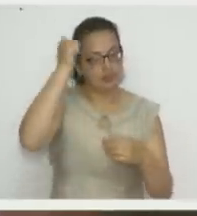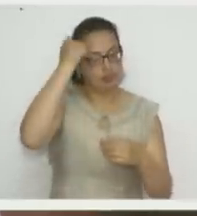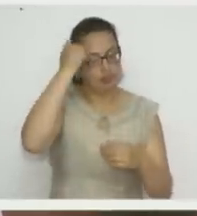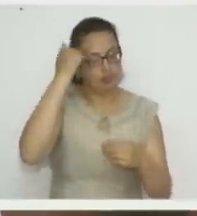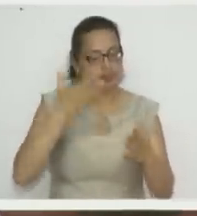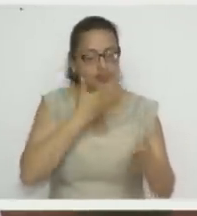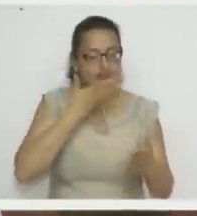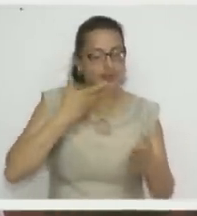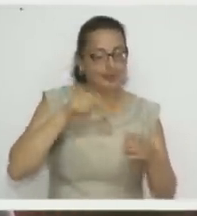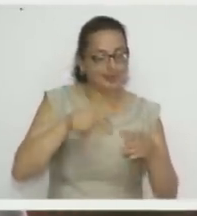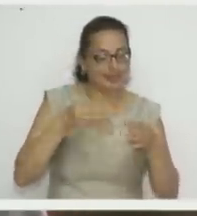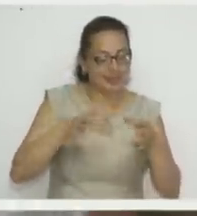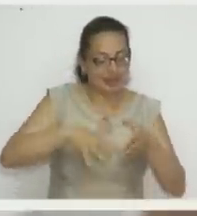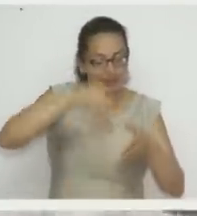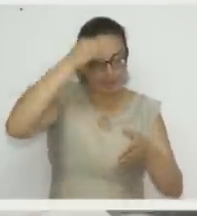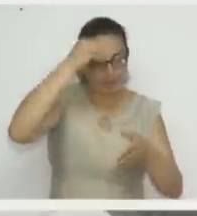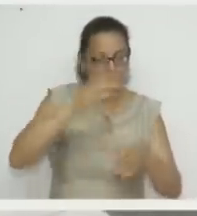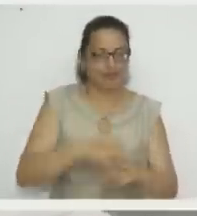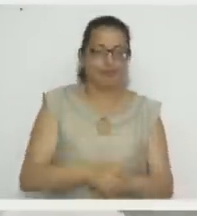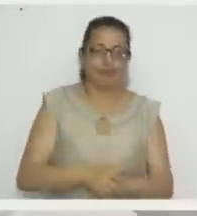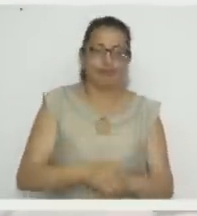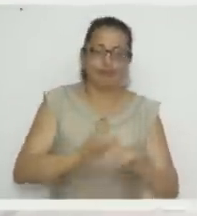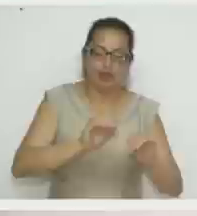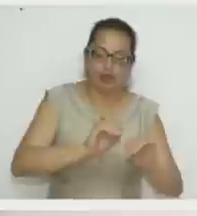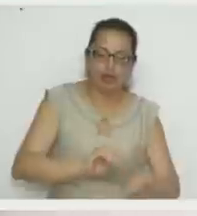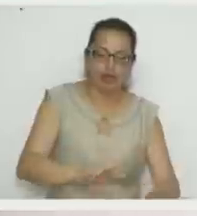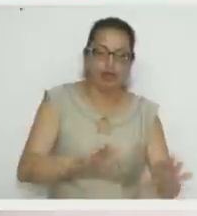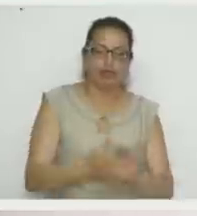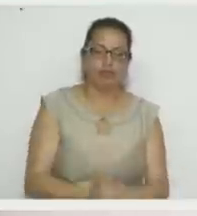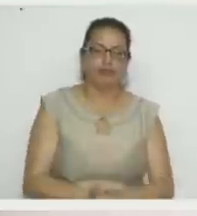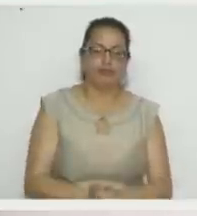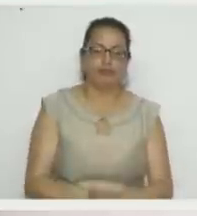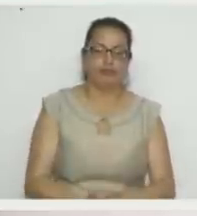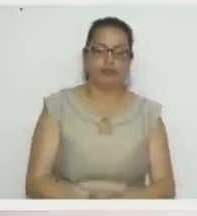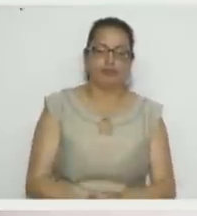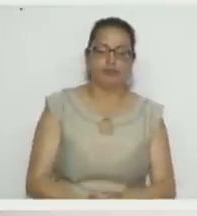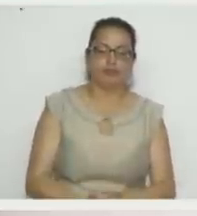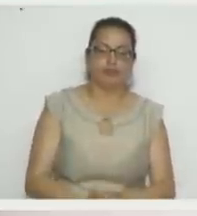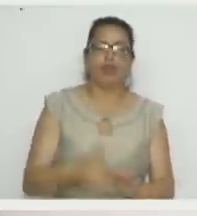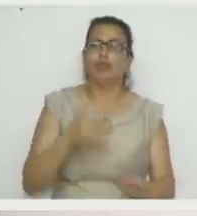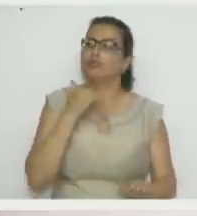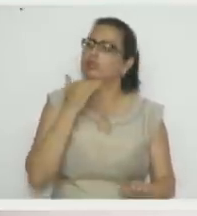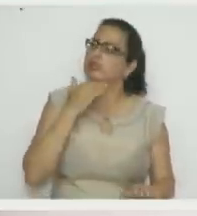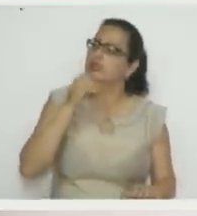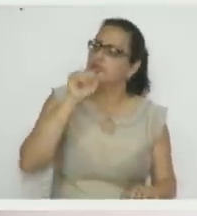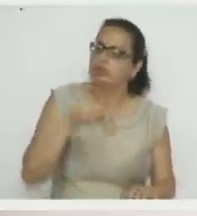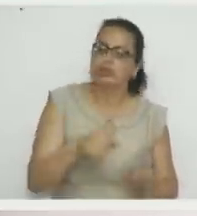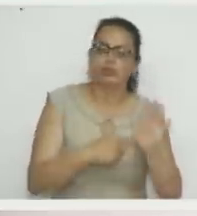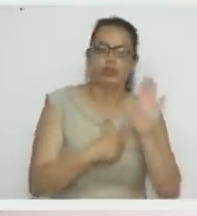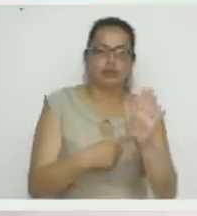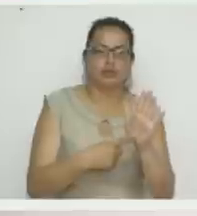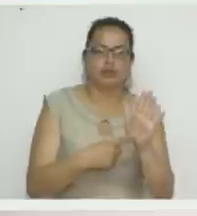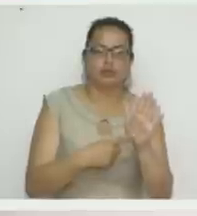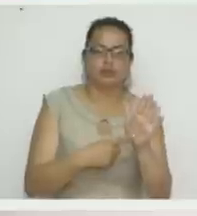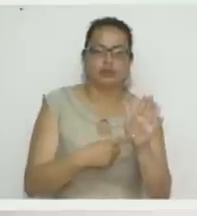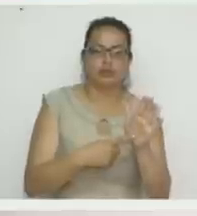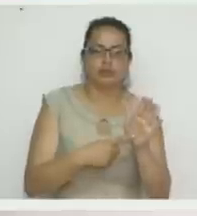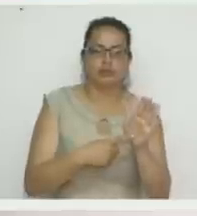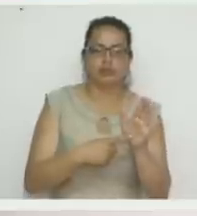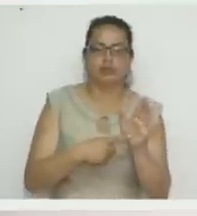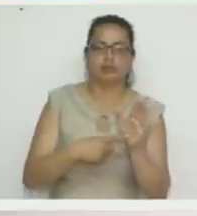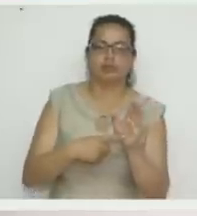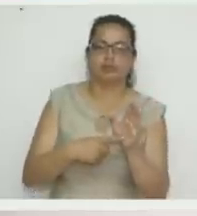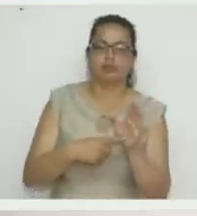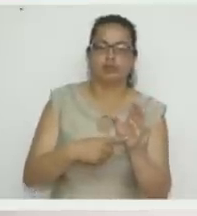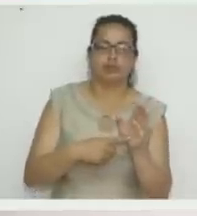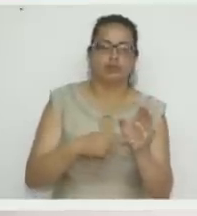todos estos proyectos. Lo voy a dejar por acá, juiciosito. No sé si podemos alcanzar a mostrar allá, también tenemos